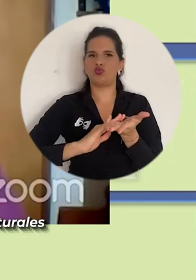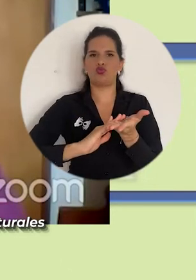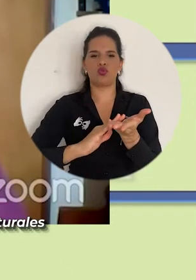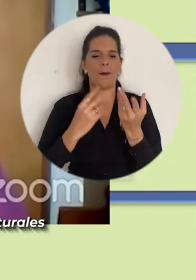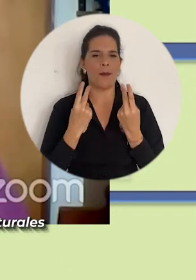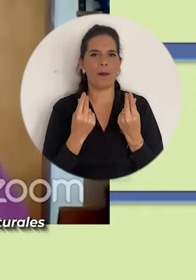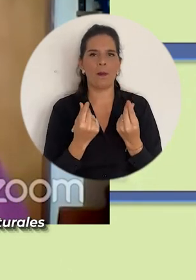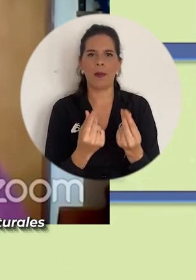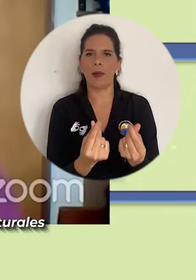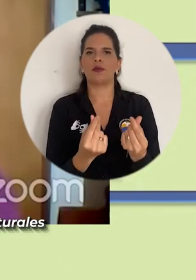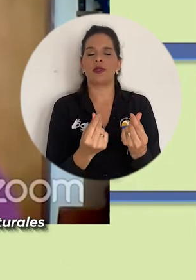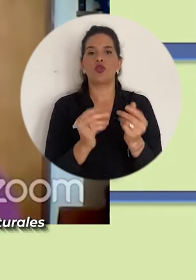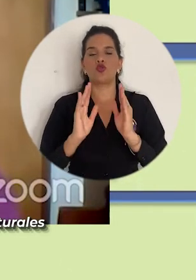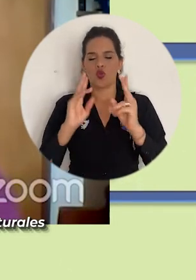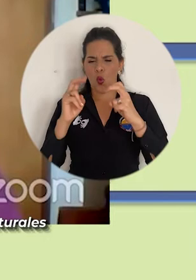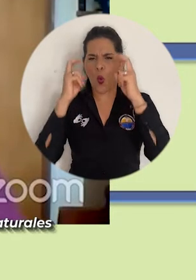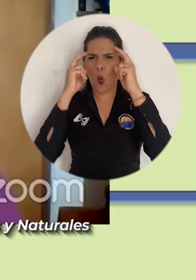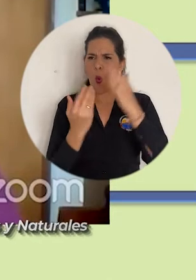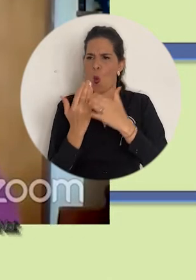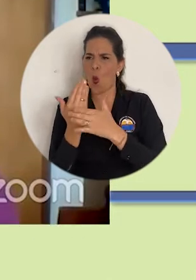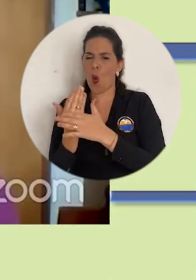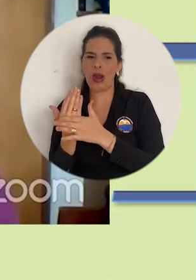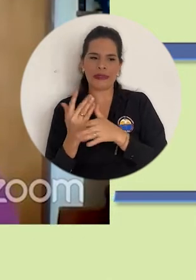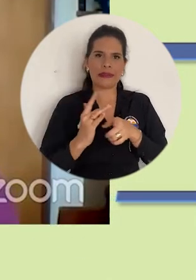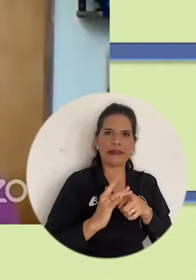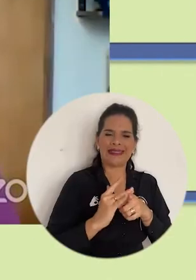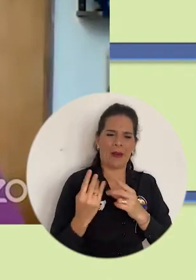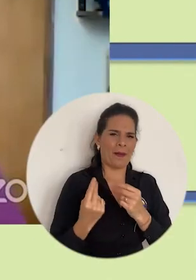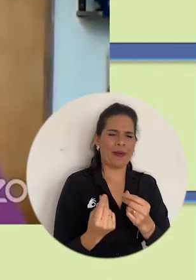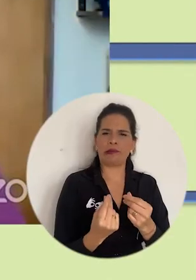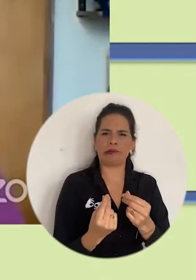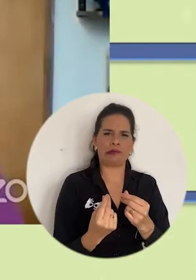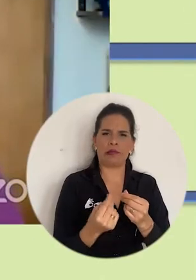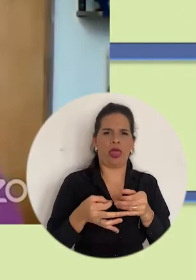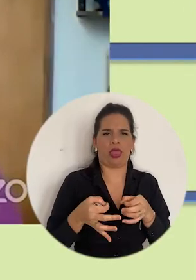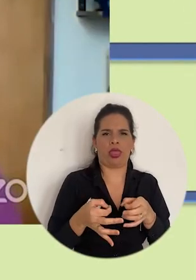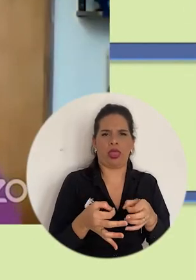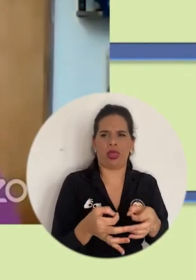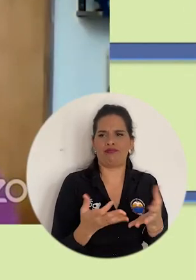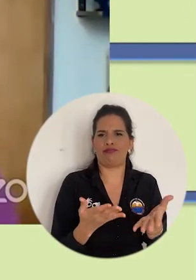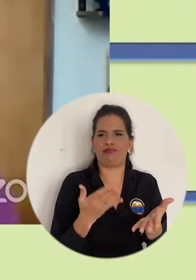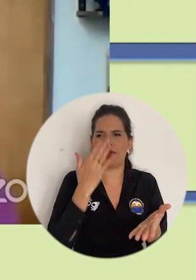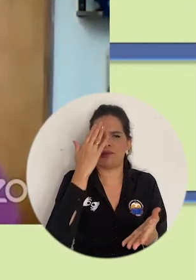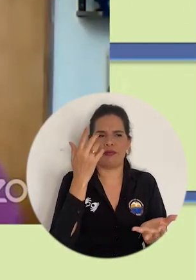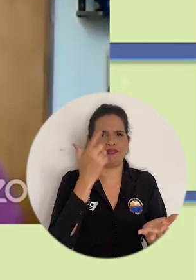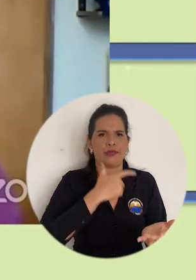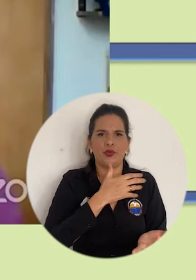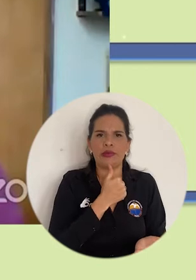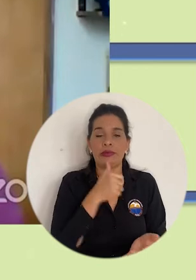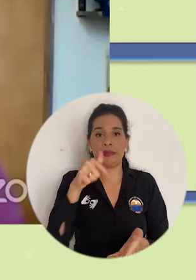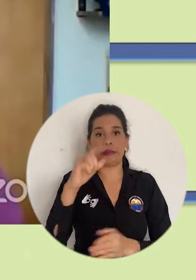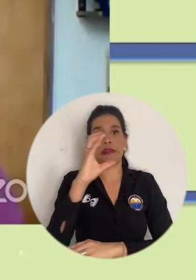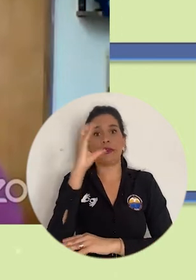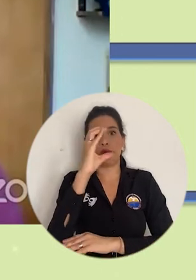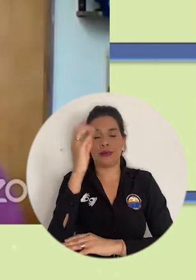La inmediatez entre la producción de conocimiento y la aplicación no es correcta, no es seria. El